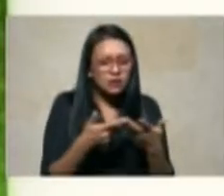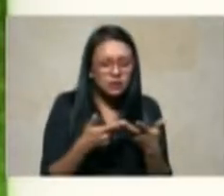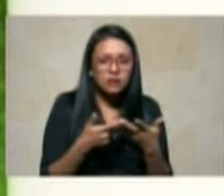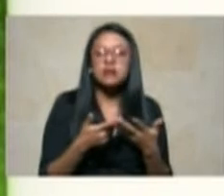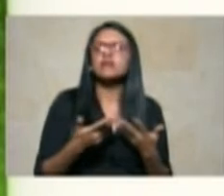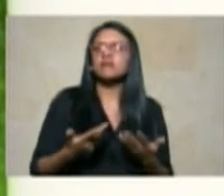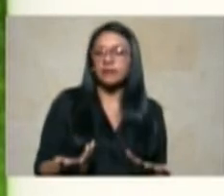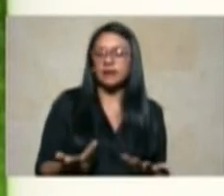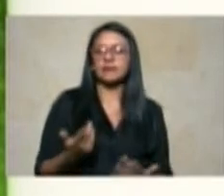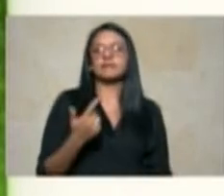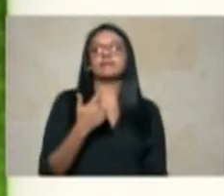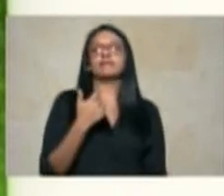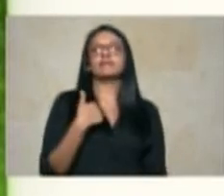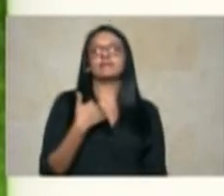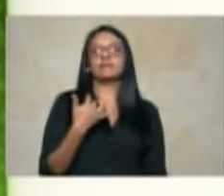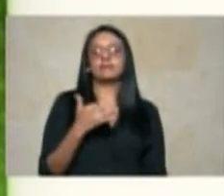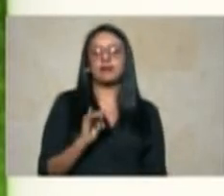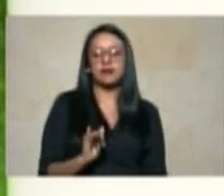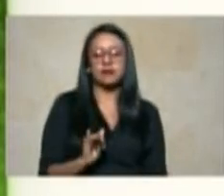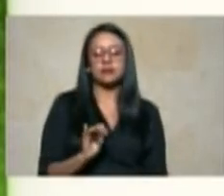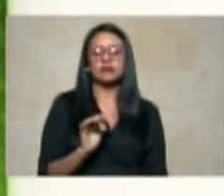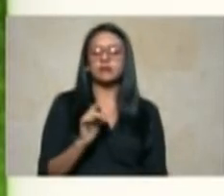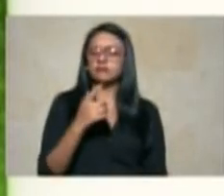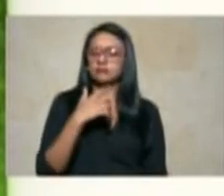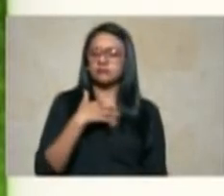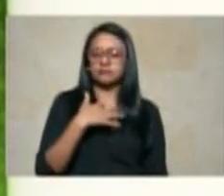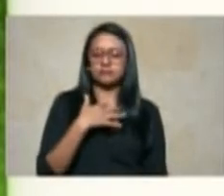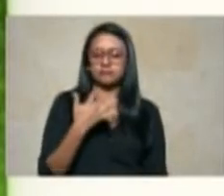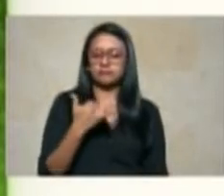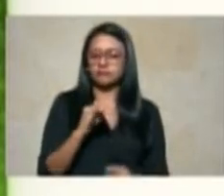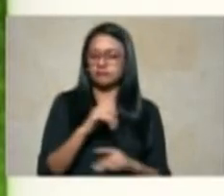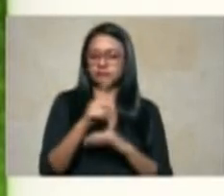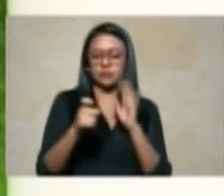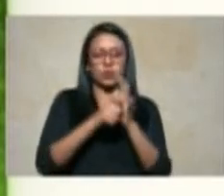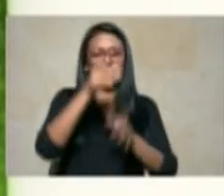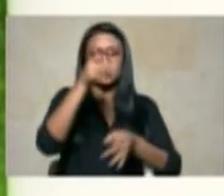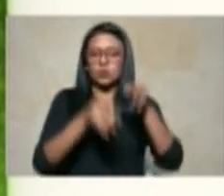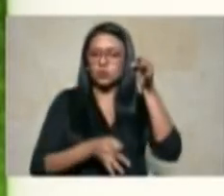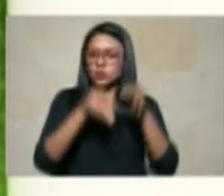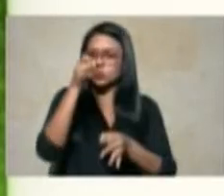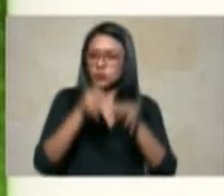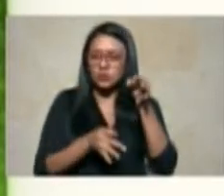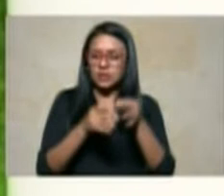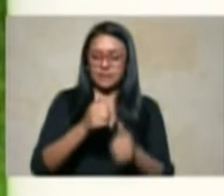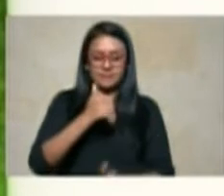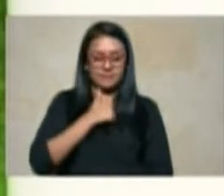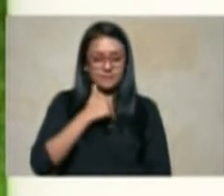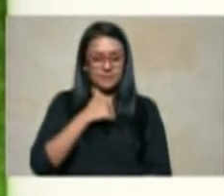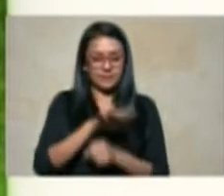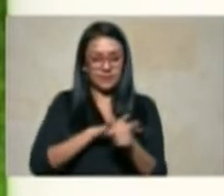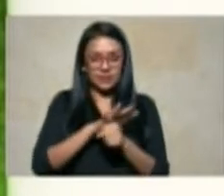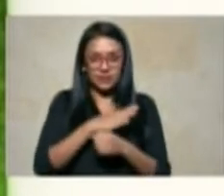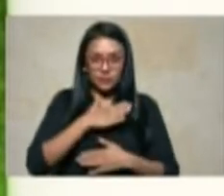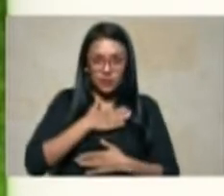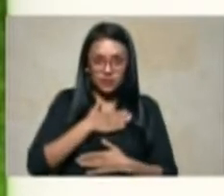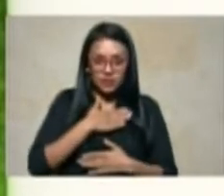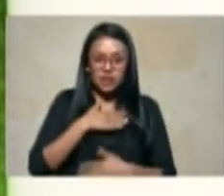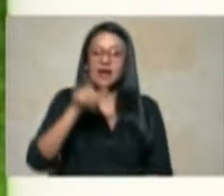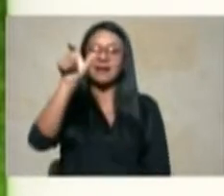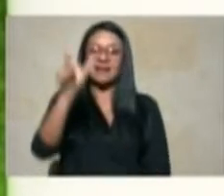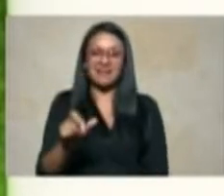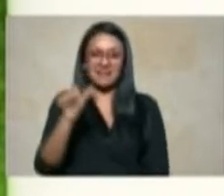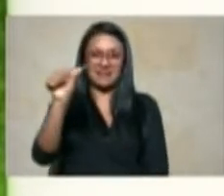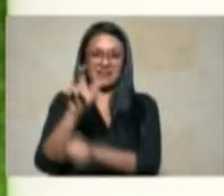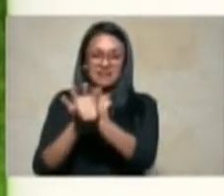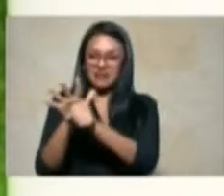yo de que se obró con justicia en el caso mío y en el caso de la señora que pedía la tierra ambos